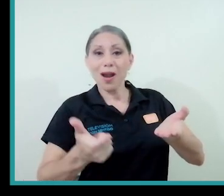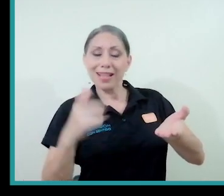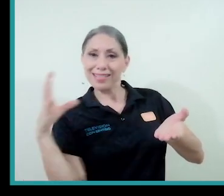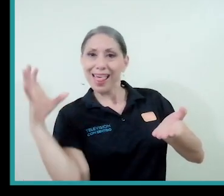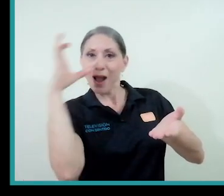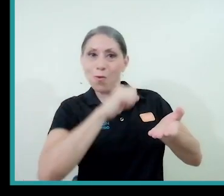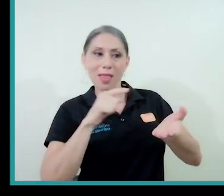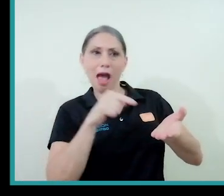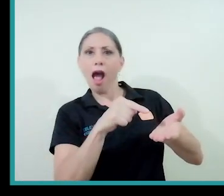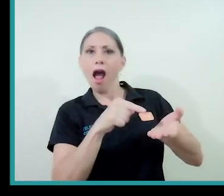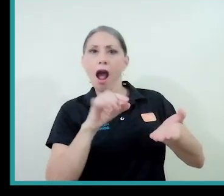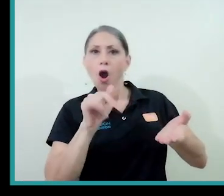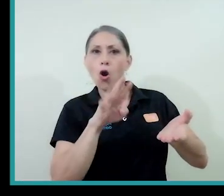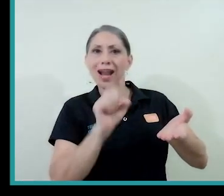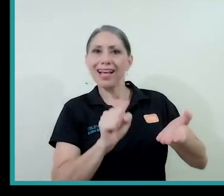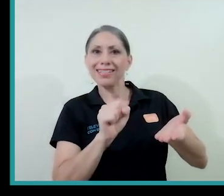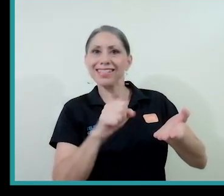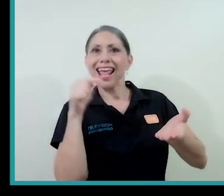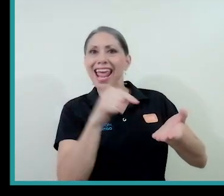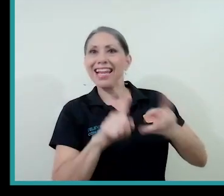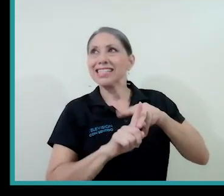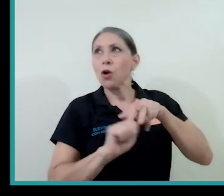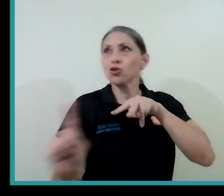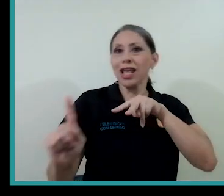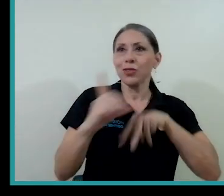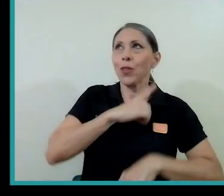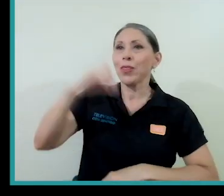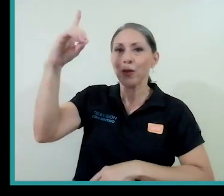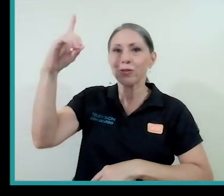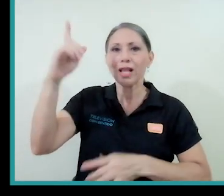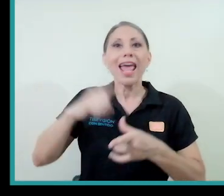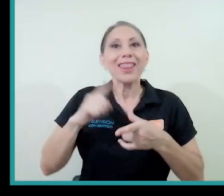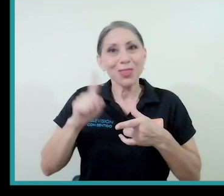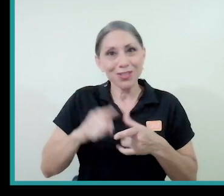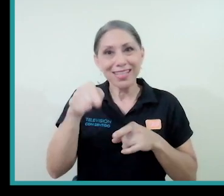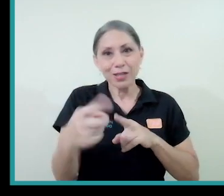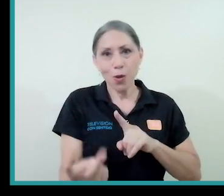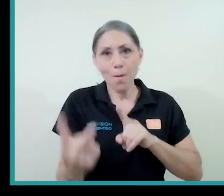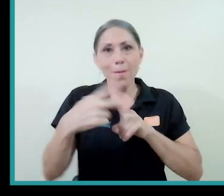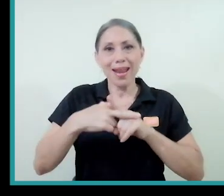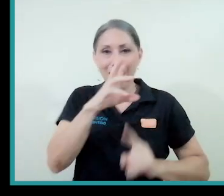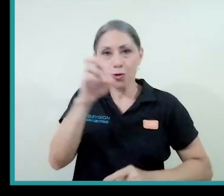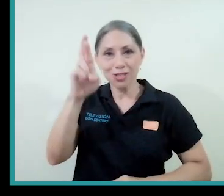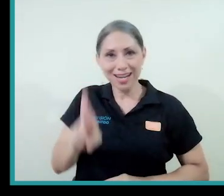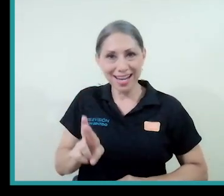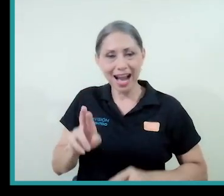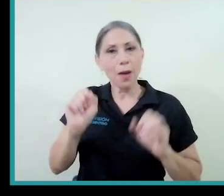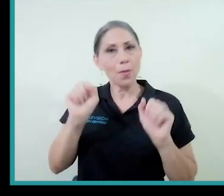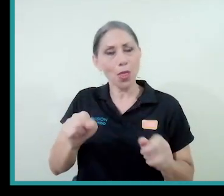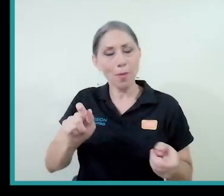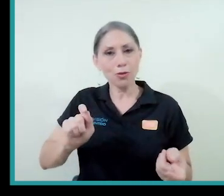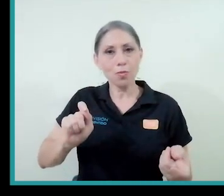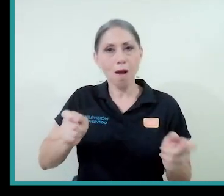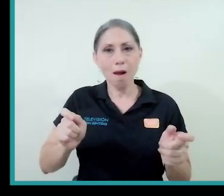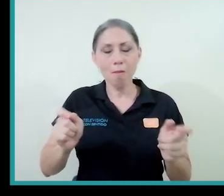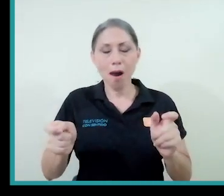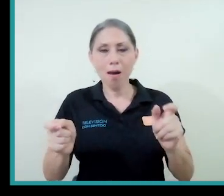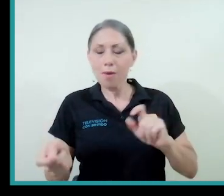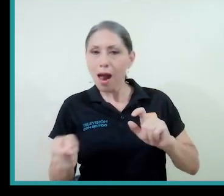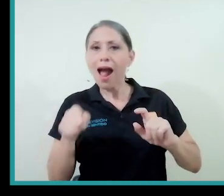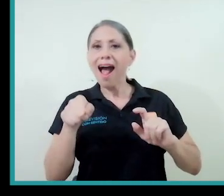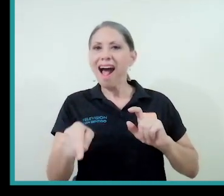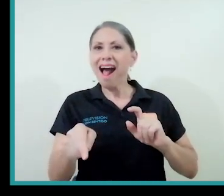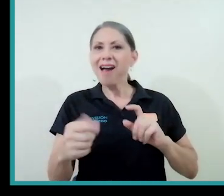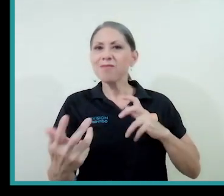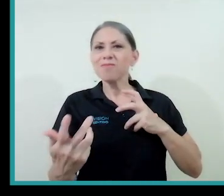su divinidad, entonces para ponerlo en el contexto costarricense podríamos empezar a darle vueltas al tema para decir,